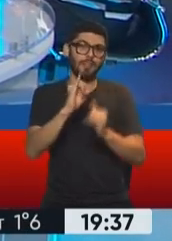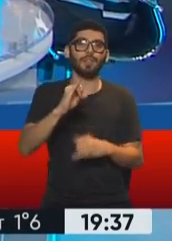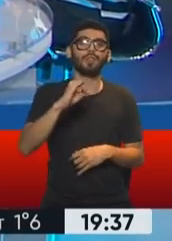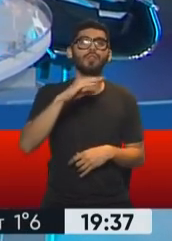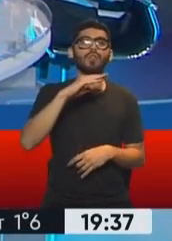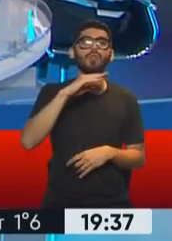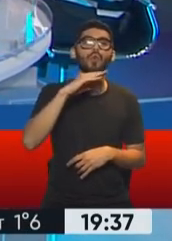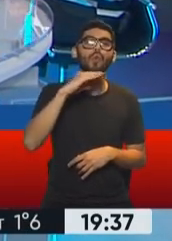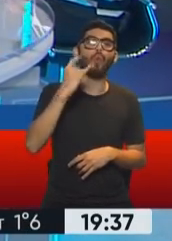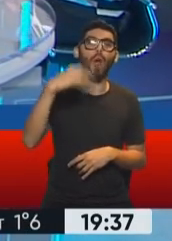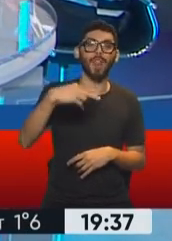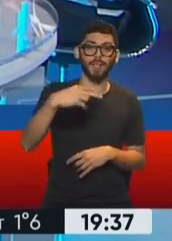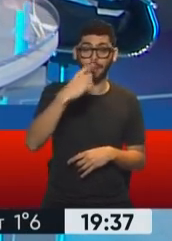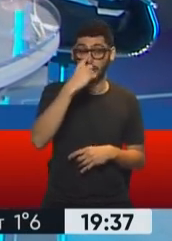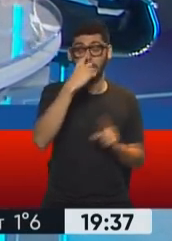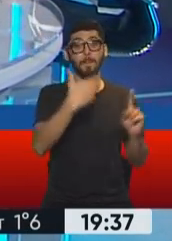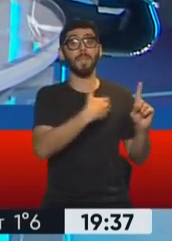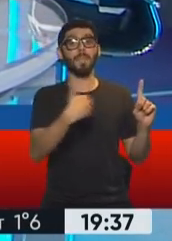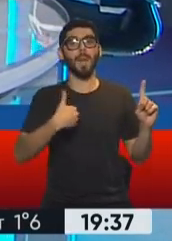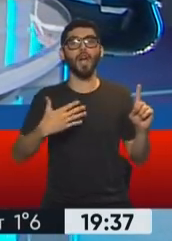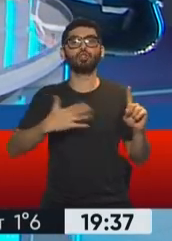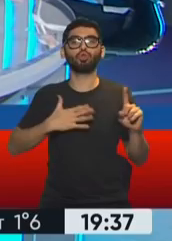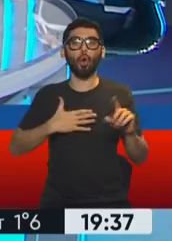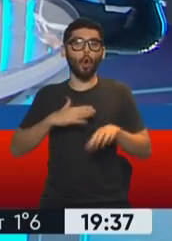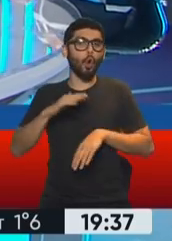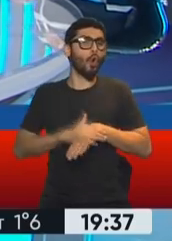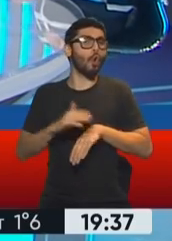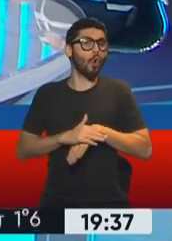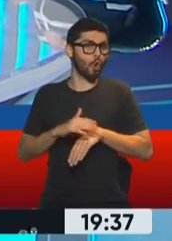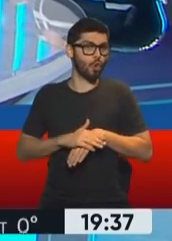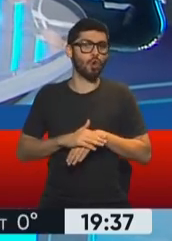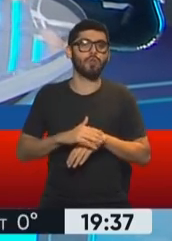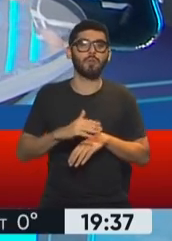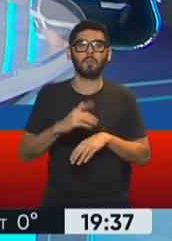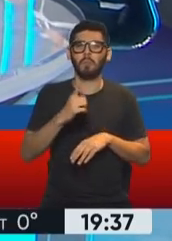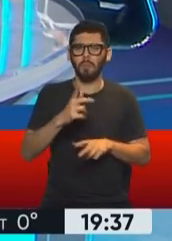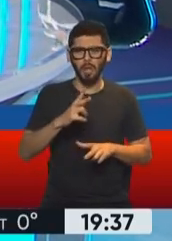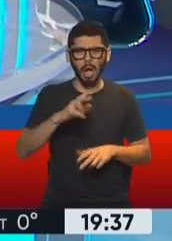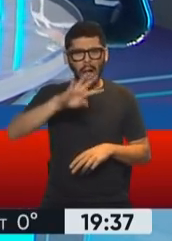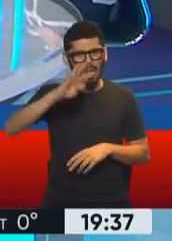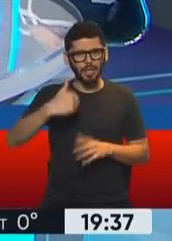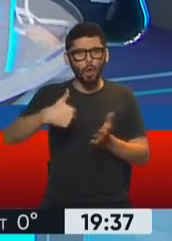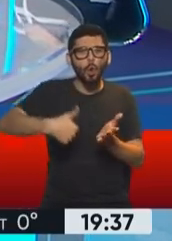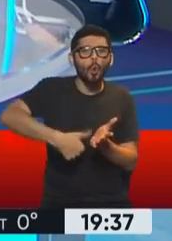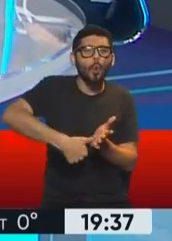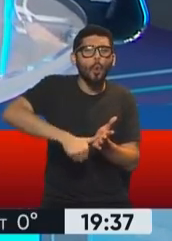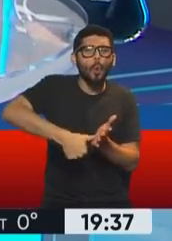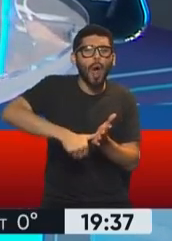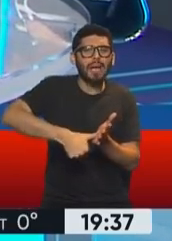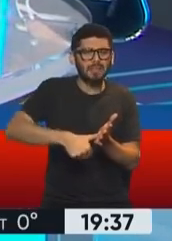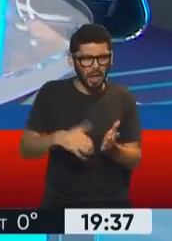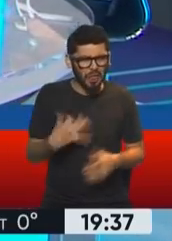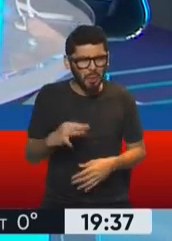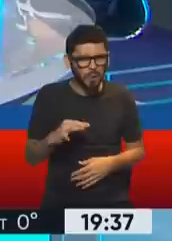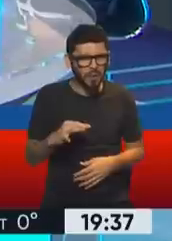Soy apoderada de mi mamá, dice Juan, y me dijeron que tengo que registrar mi huella en ANSES. ¿Cómo es el trámite? Sí, sí, es bien